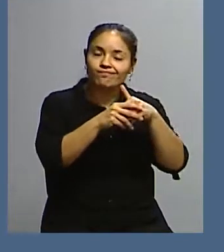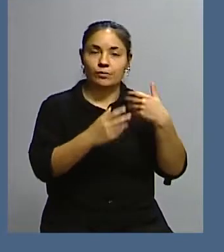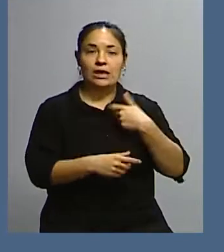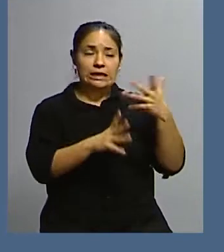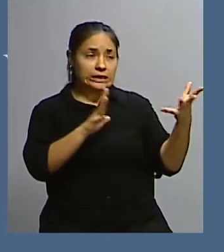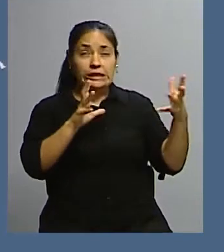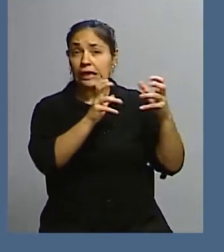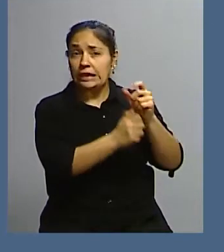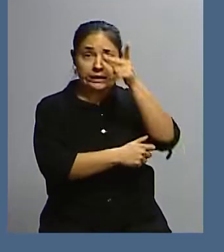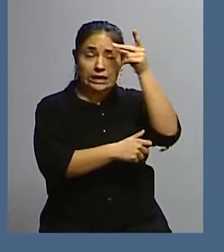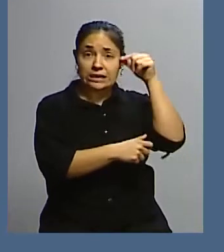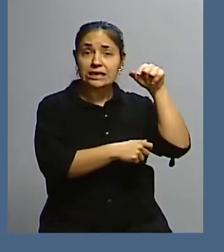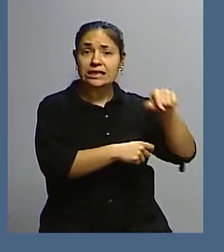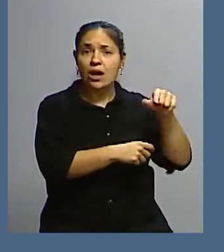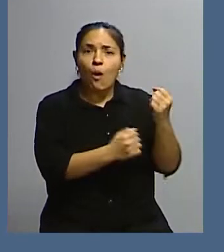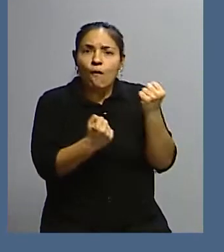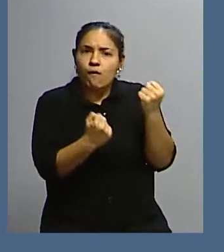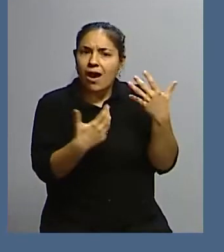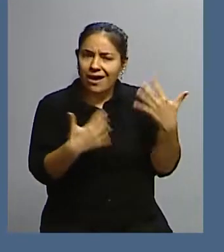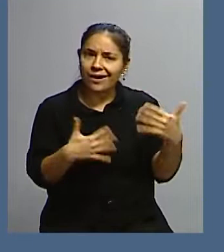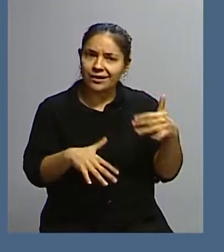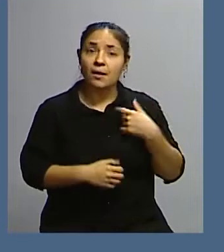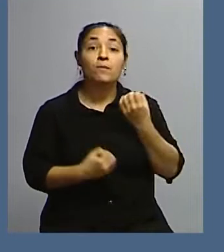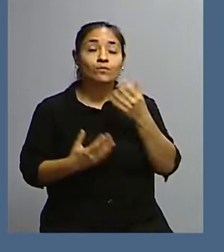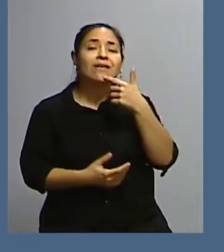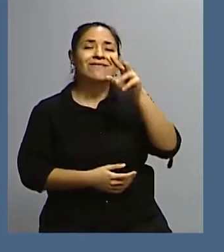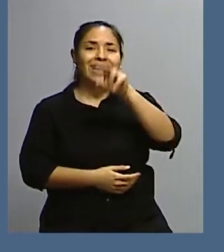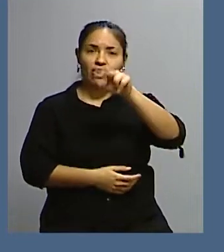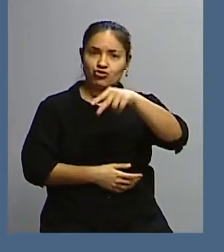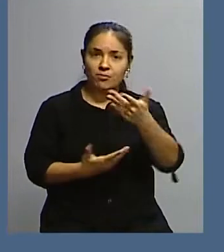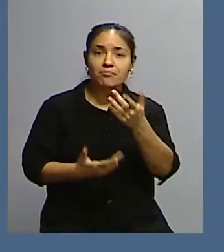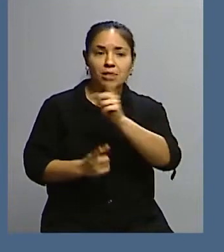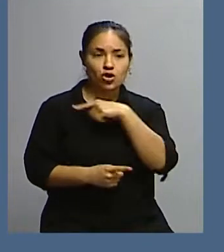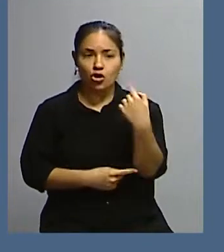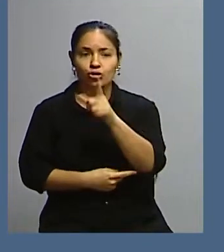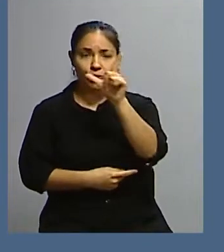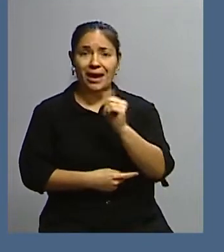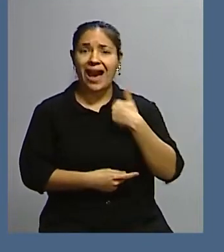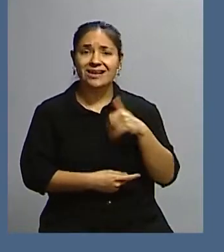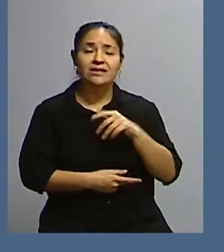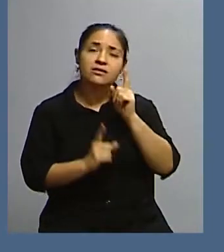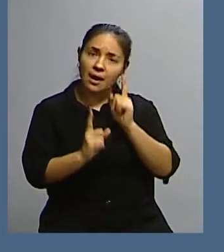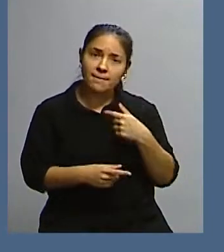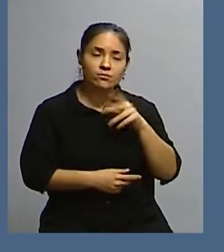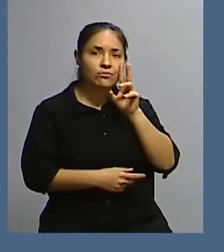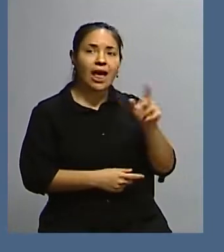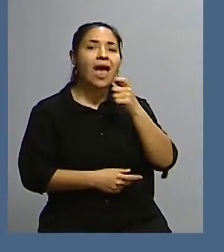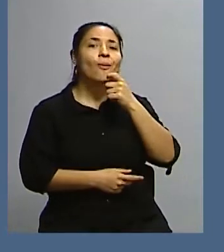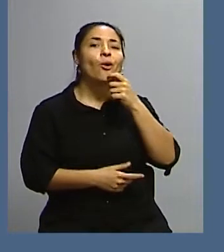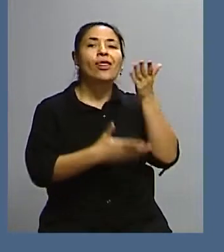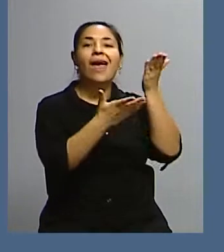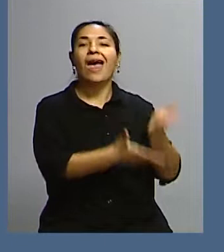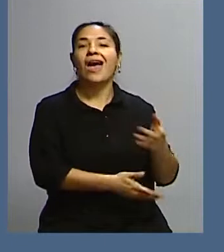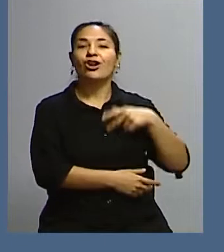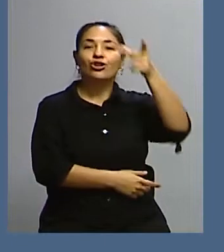fue realmente muy fuerte porque es real lo que decía usted, incluso para nosotros, para los argentinos, siempre se tomó ese modelo de que